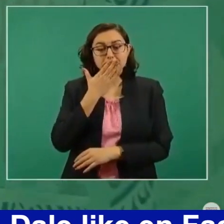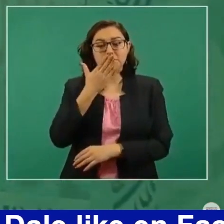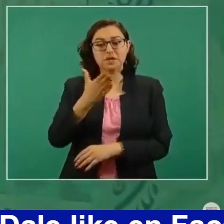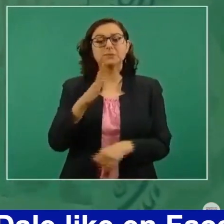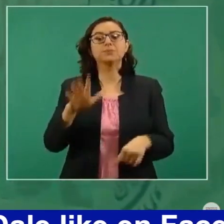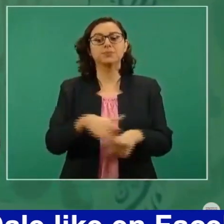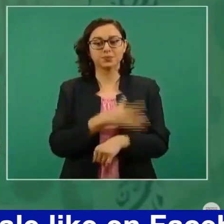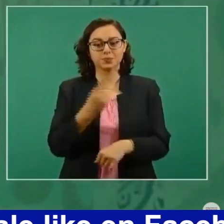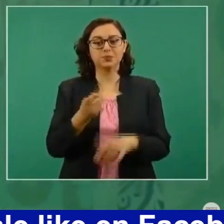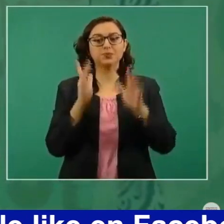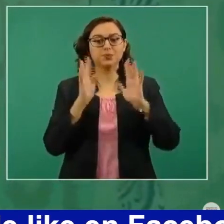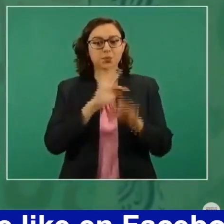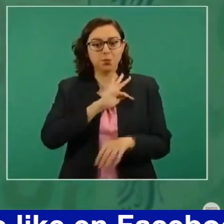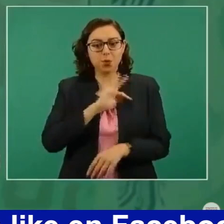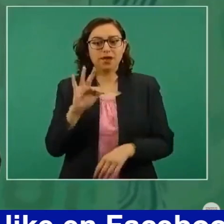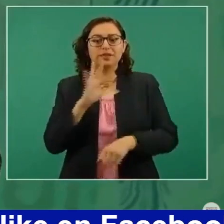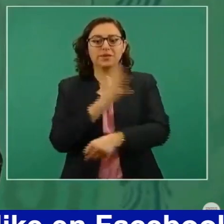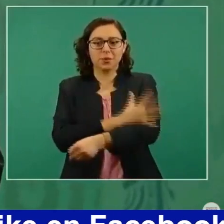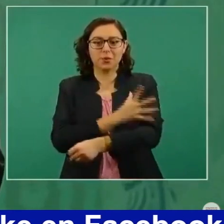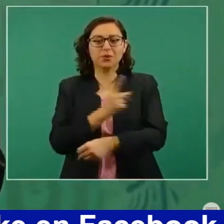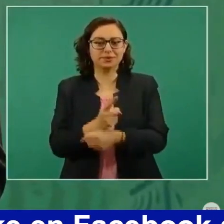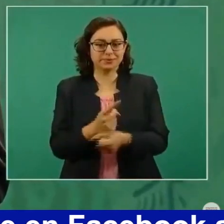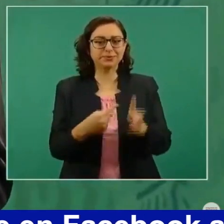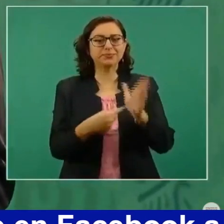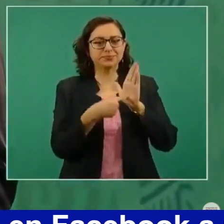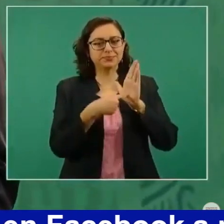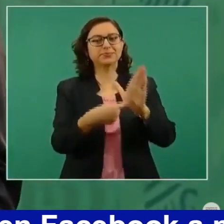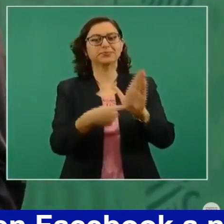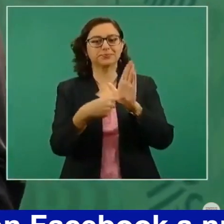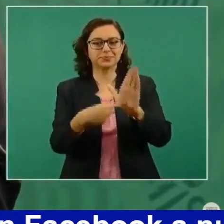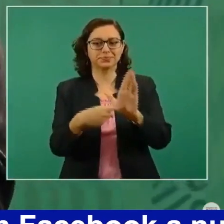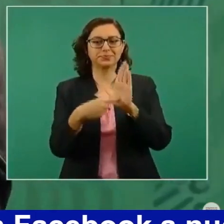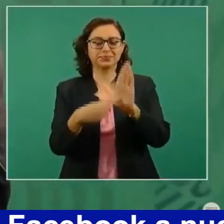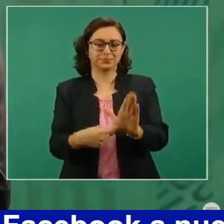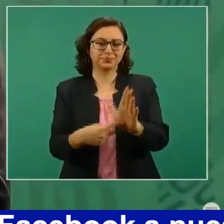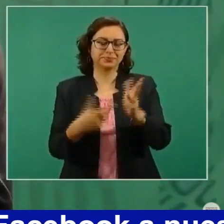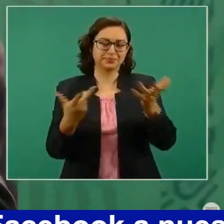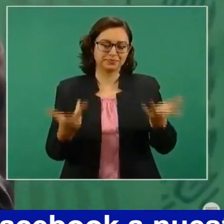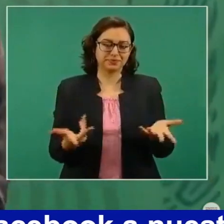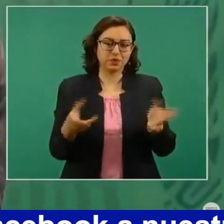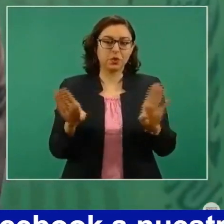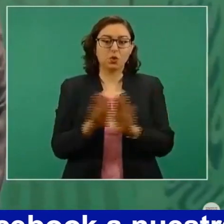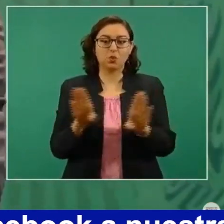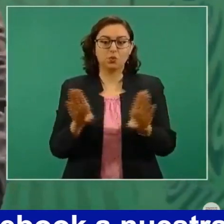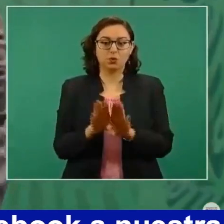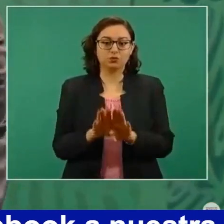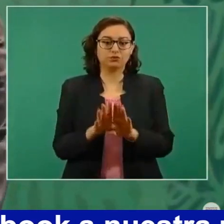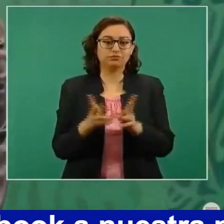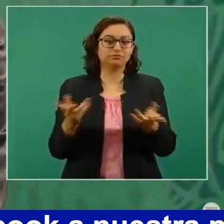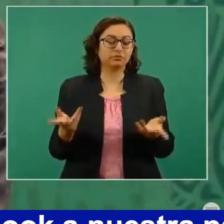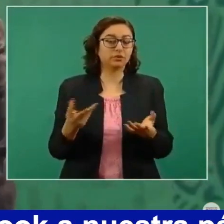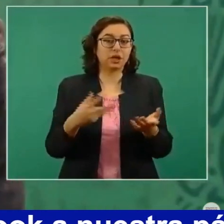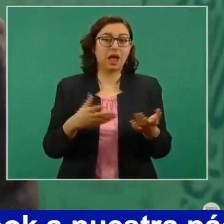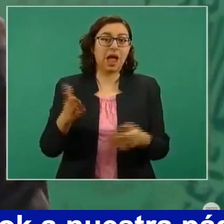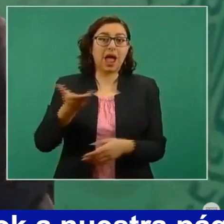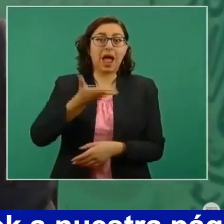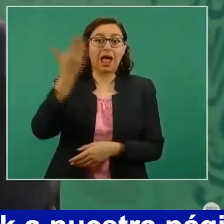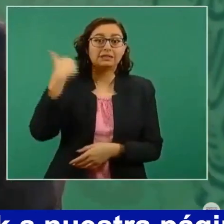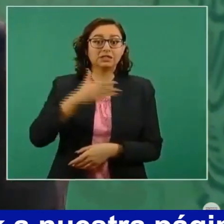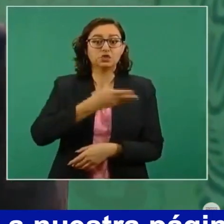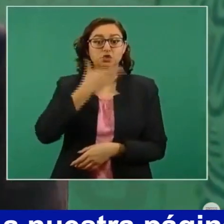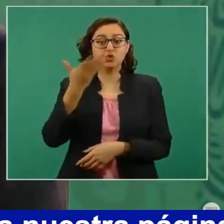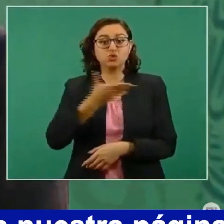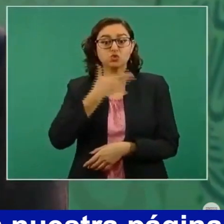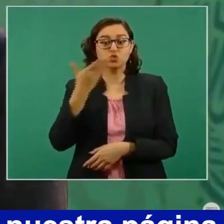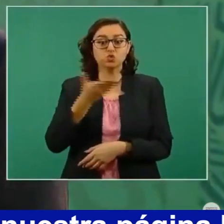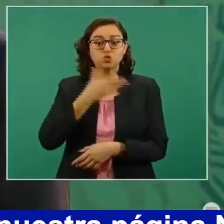transparentar todo lo relacionado con la política de privatización que se